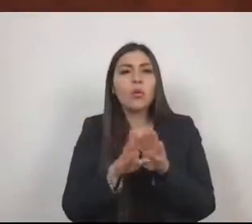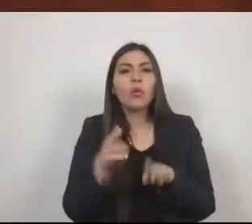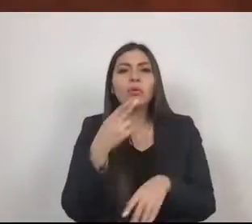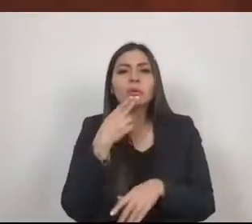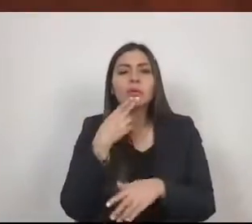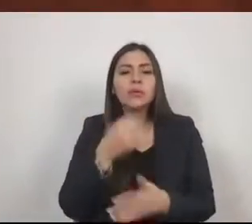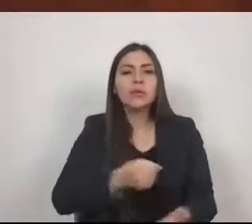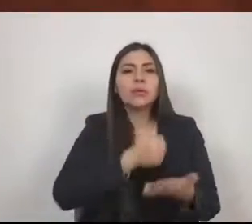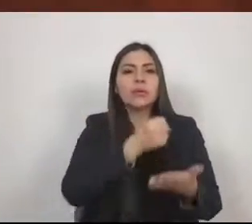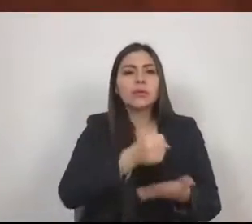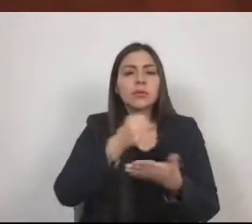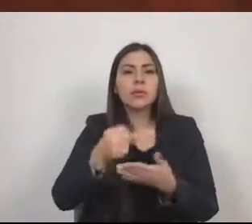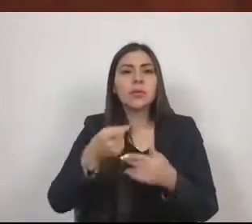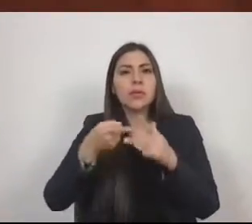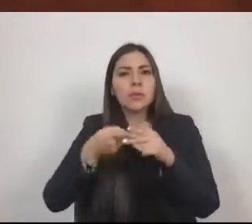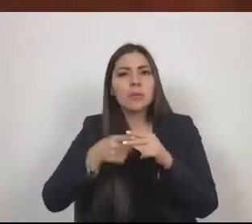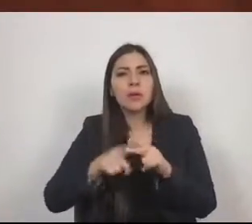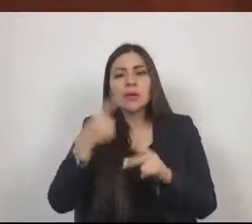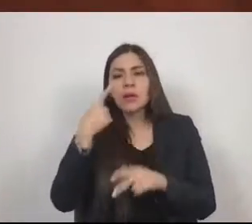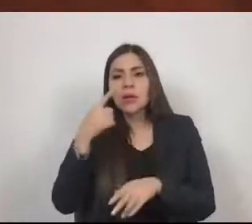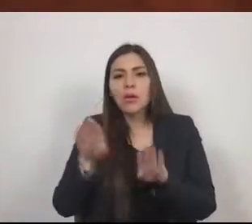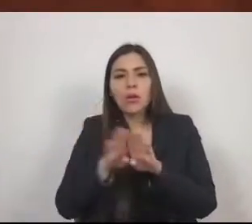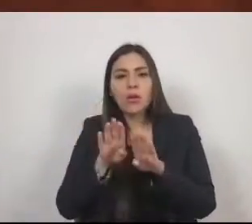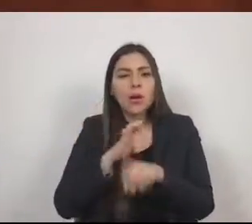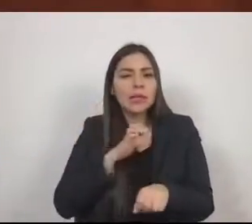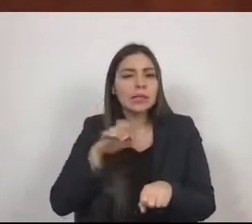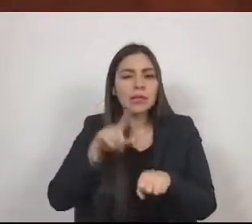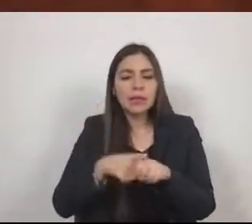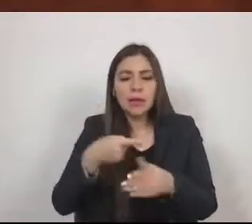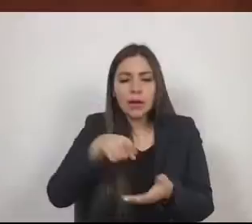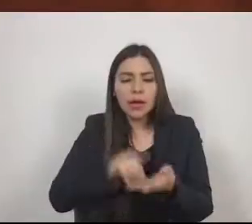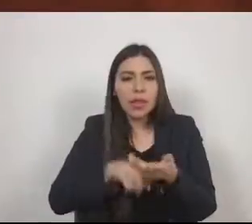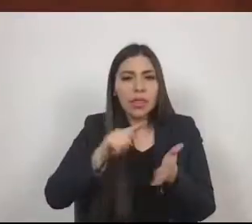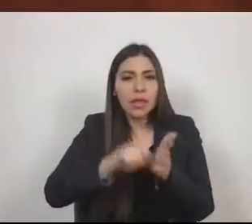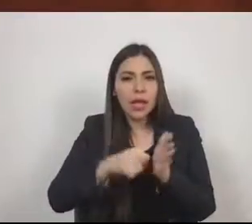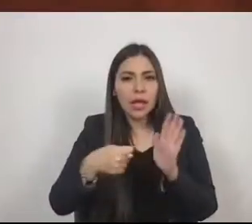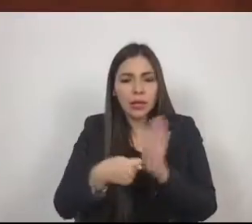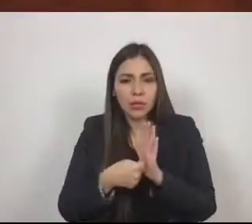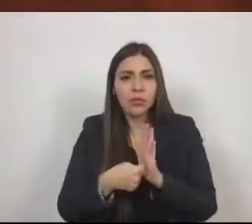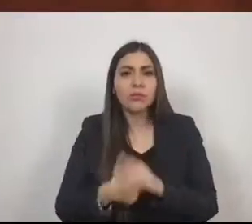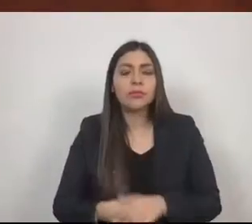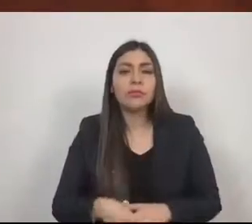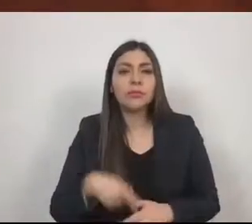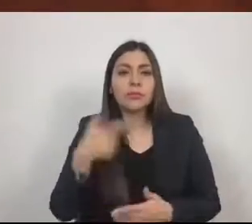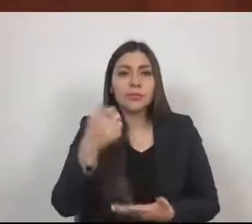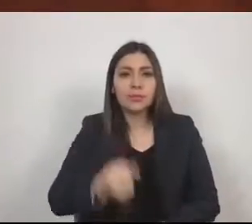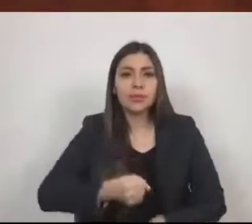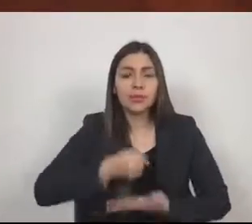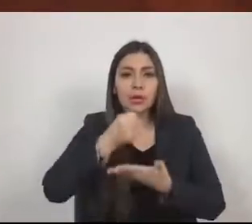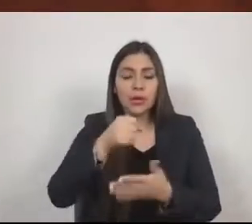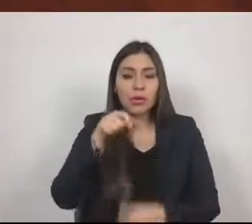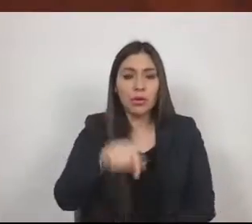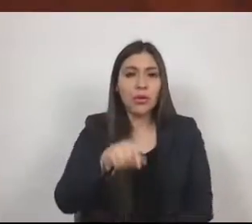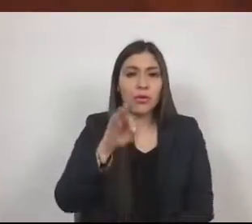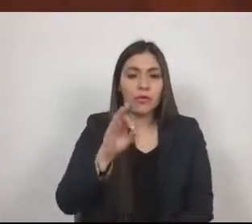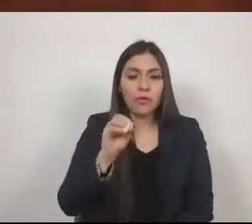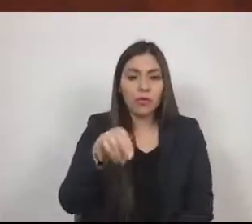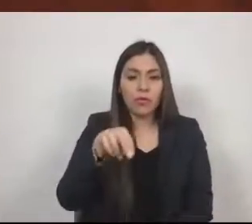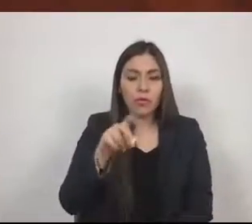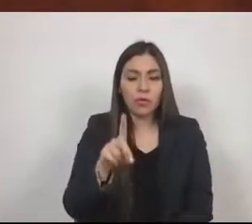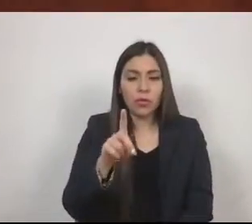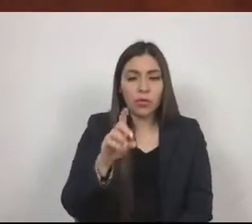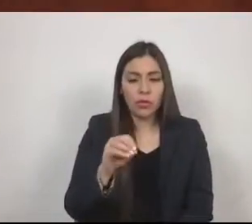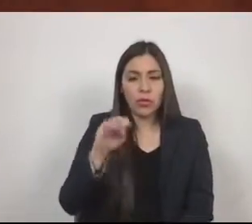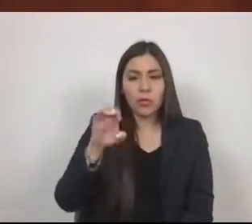criterios técnicos y de especialización. Los recursos del fondo metropolitano se destinarán